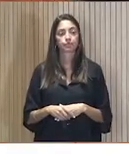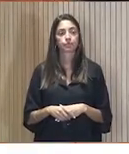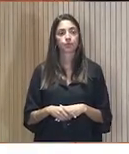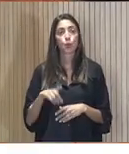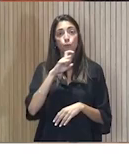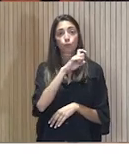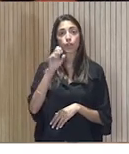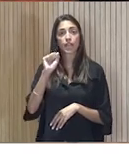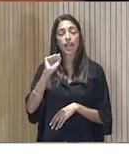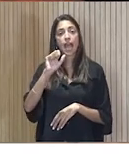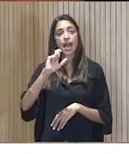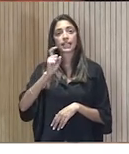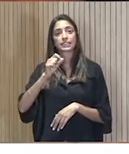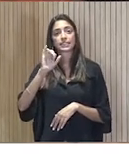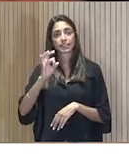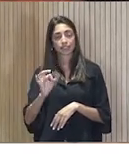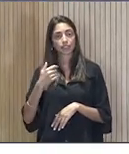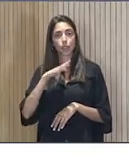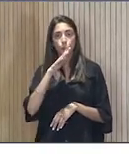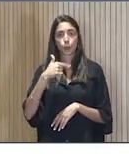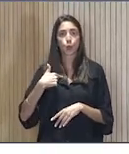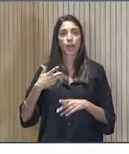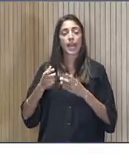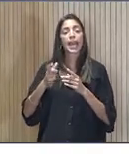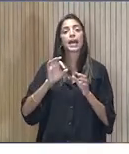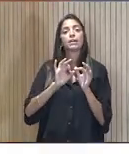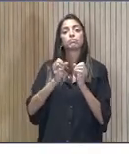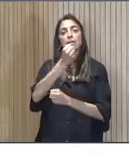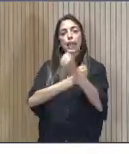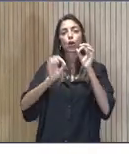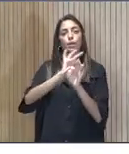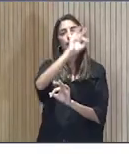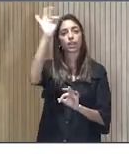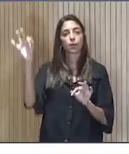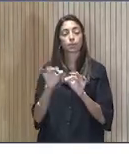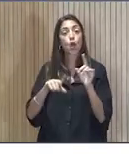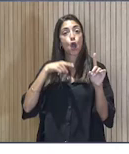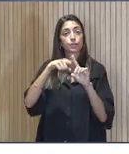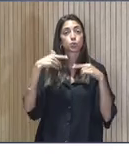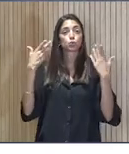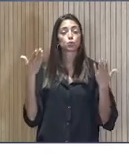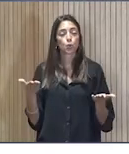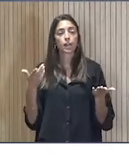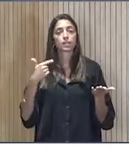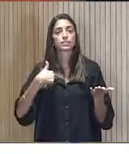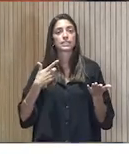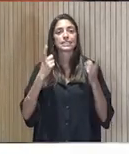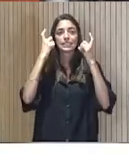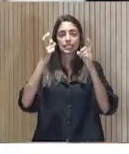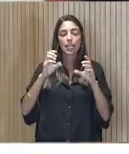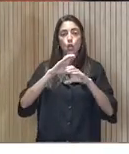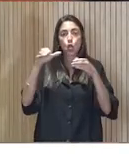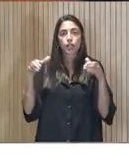Fundación ATSIS por Sumando Empleo en Economía Circular Su objetivo es incrementar la empleabilidad de colectivos en situación de